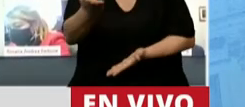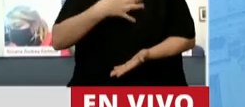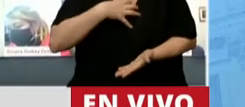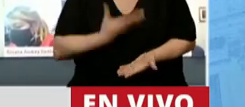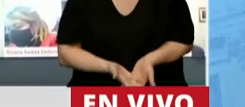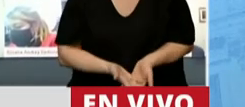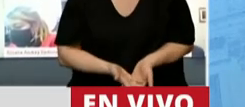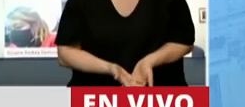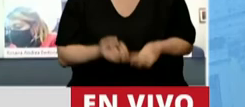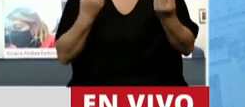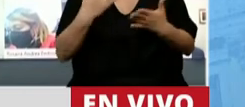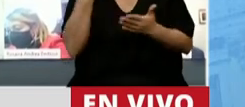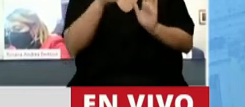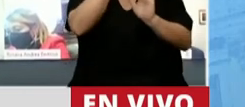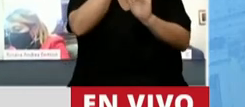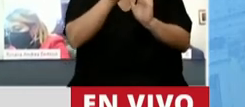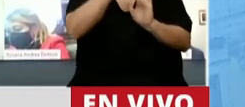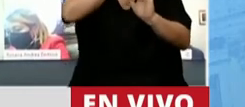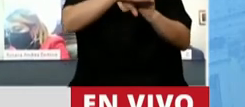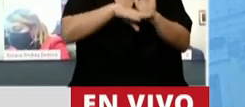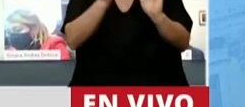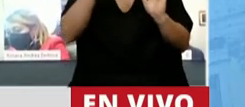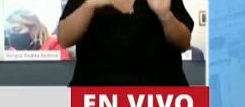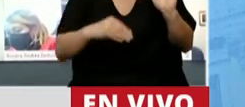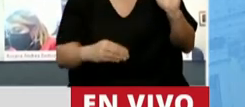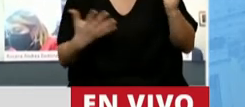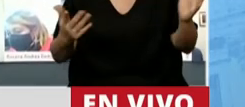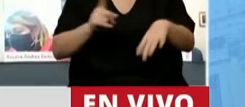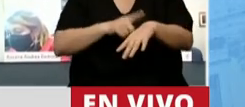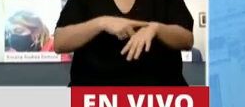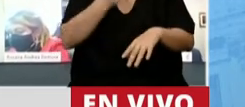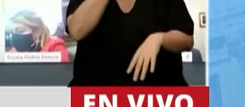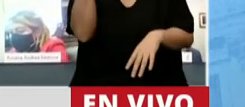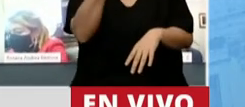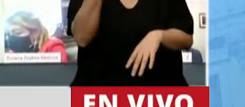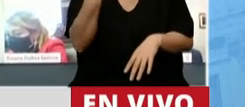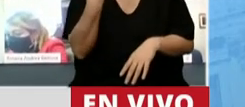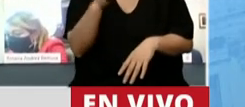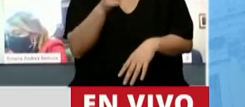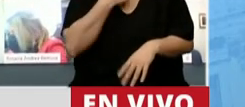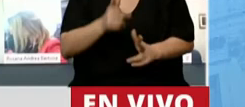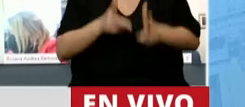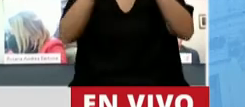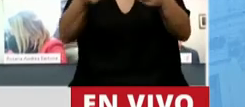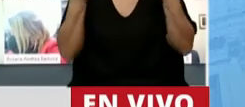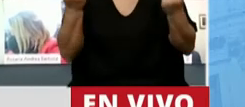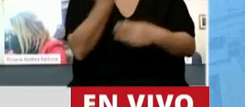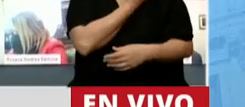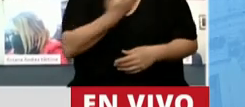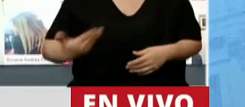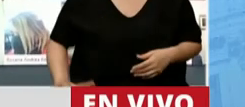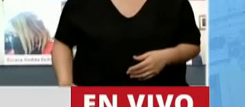Bueno, tenía bastante más para hablar, recién se fue muy rápido el tiempo. Quiero decir que el gobierno